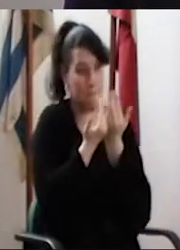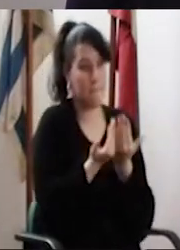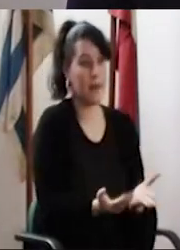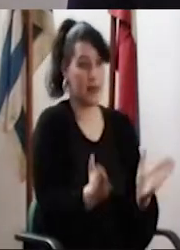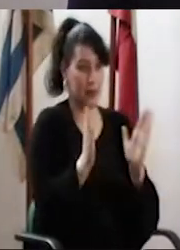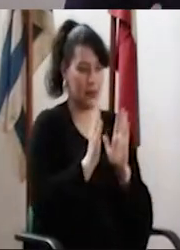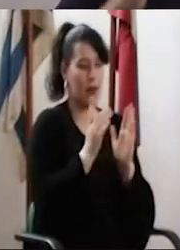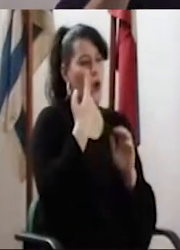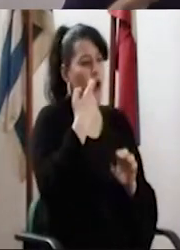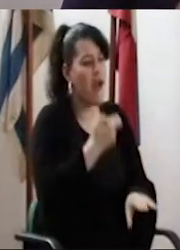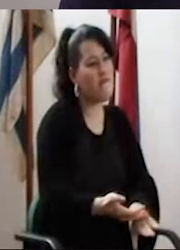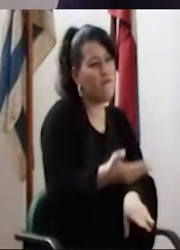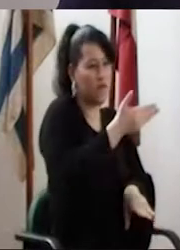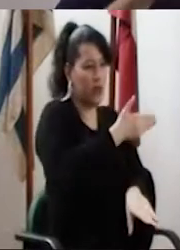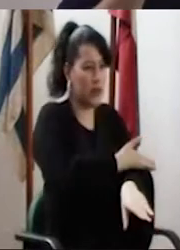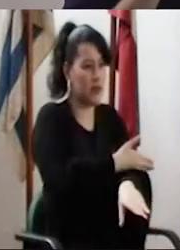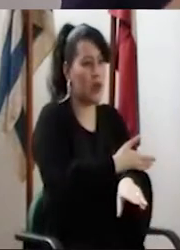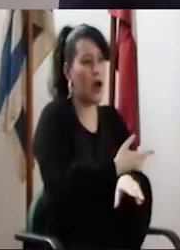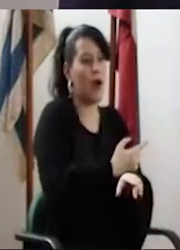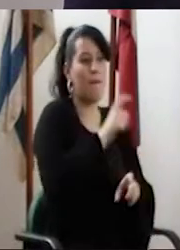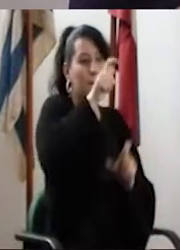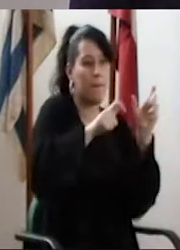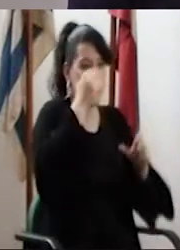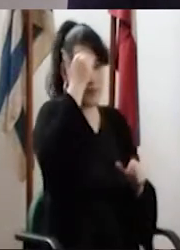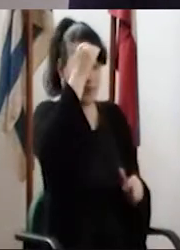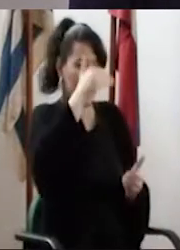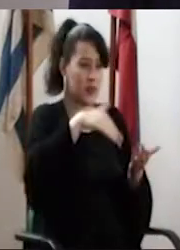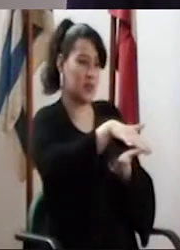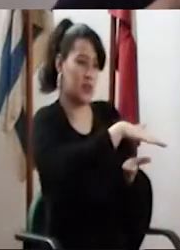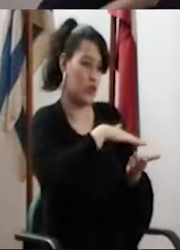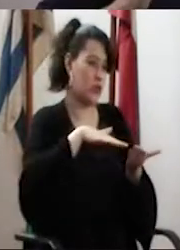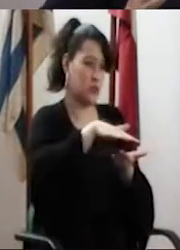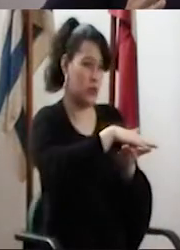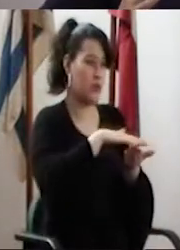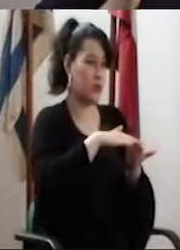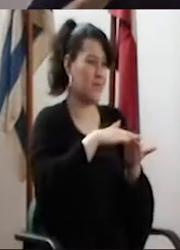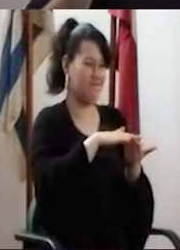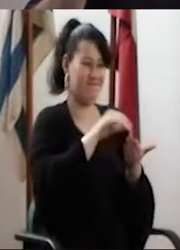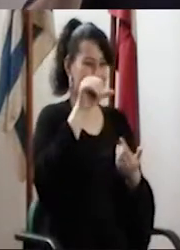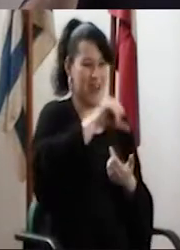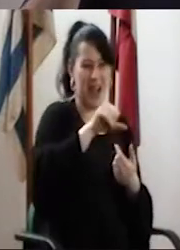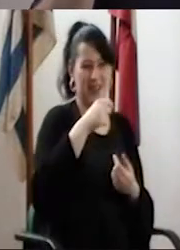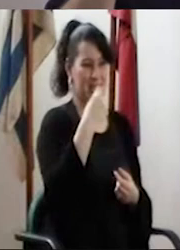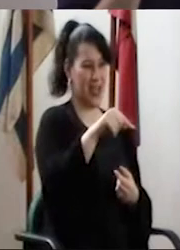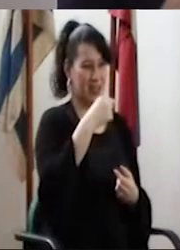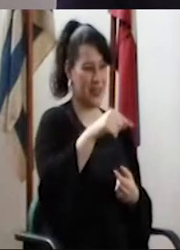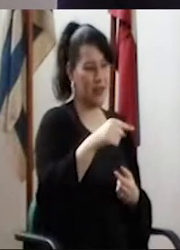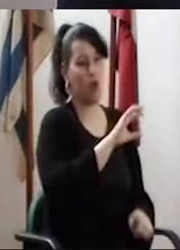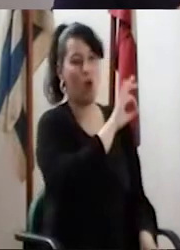instrumenten evitando que queden docentes en situaciones en que se vean